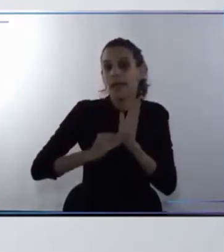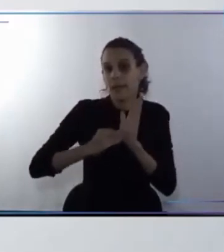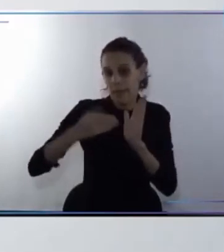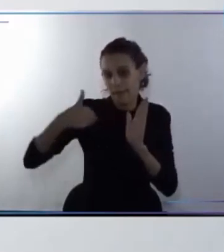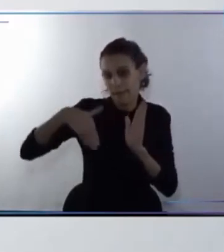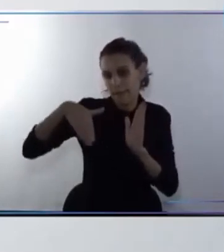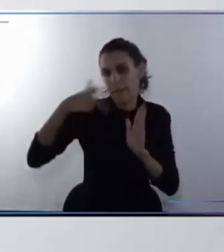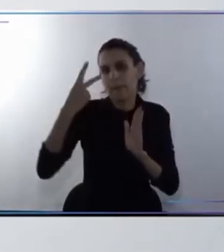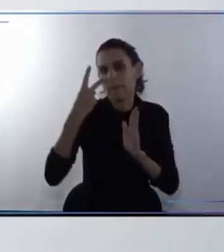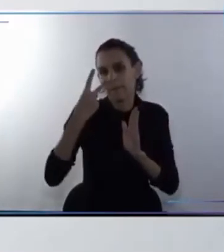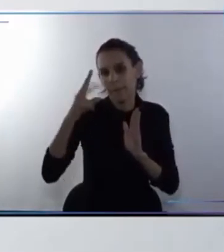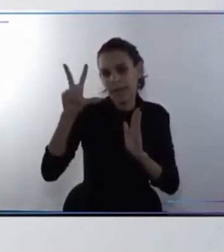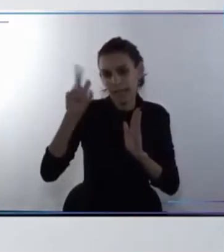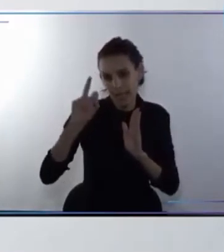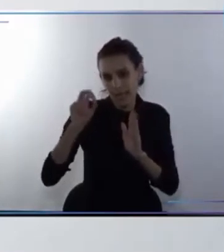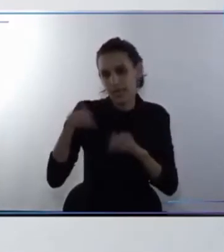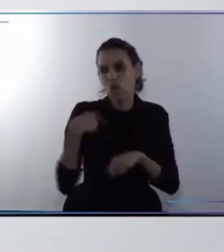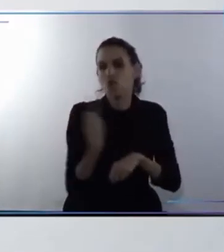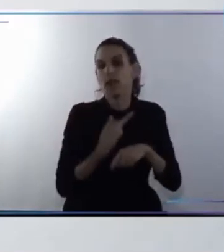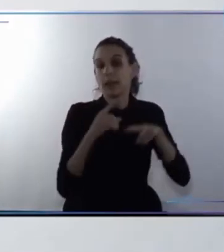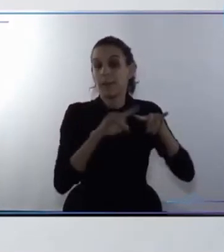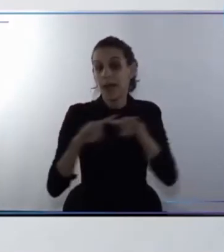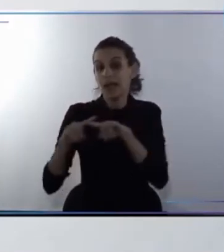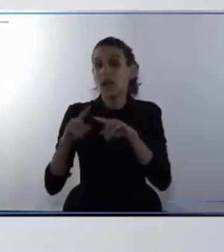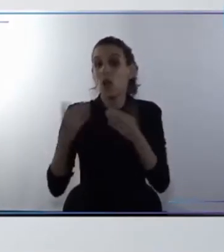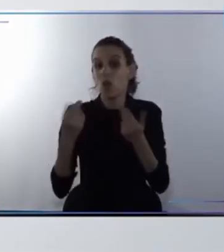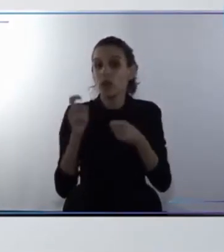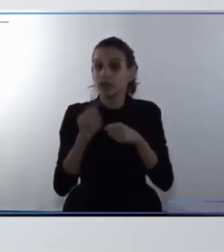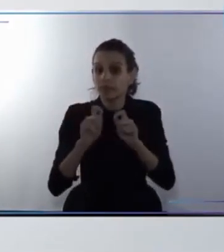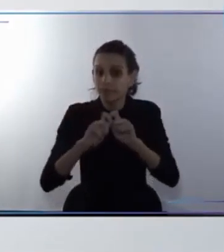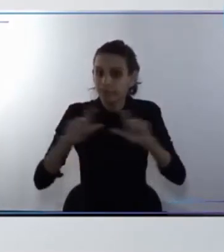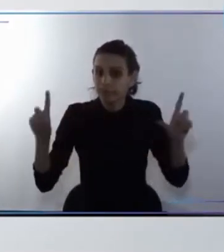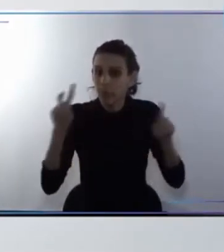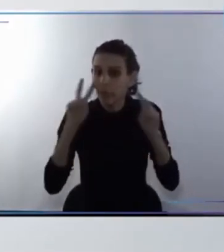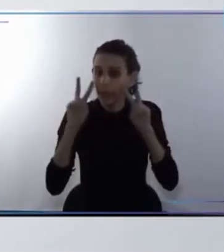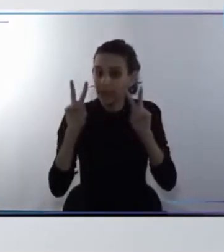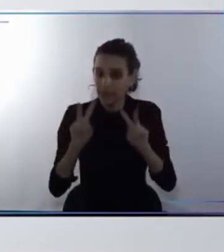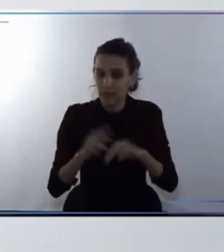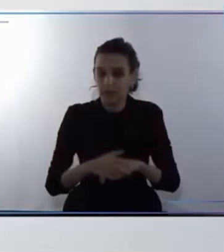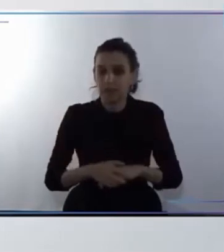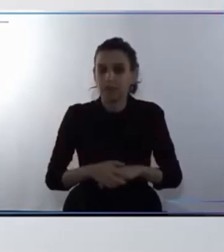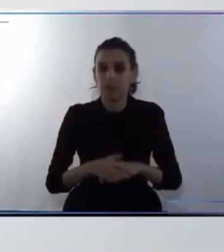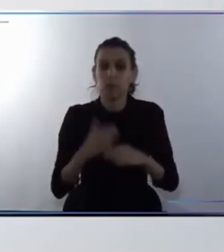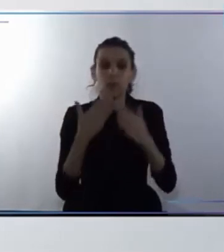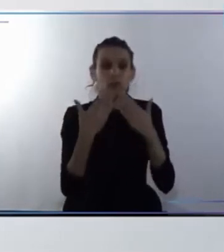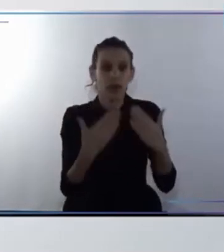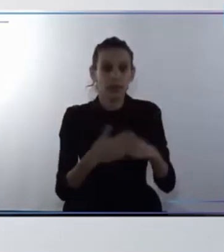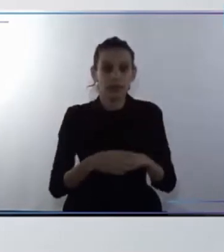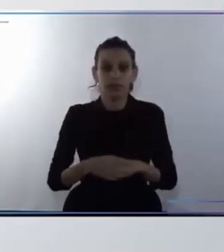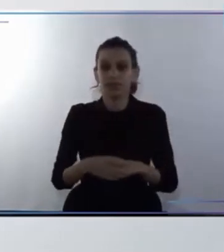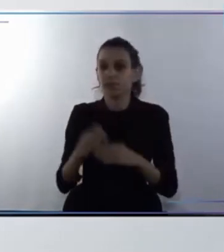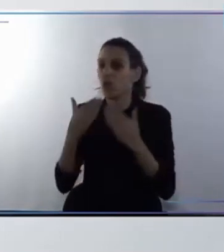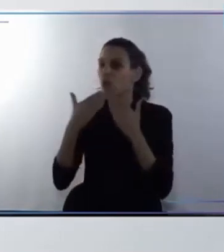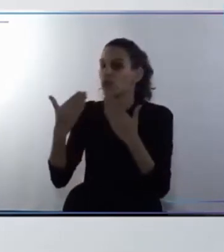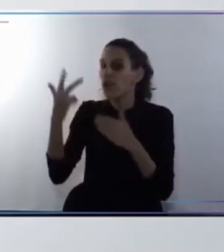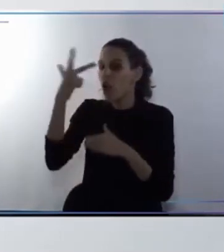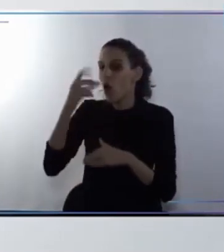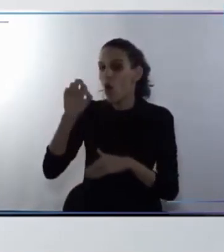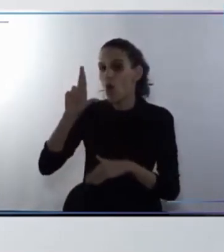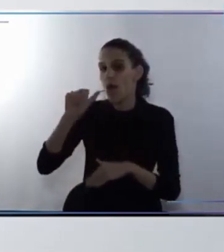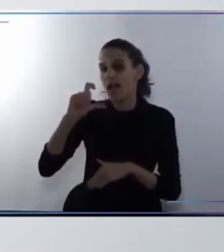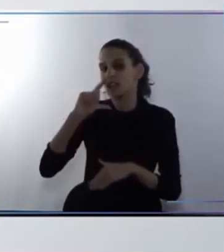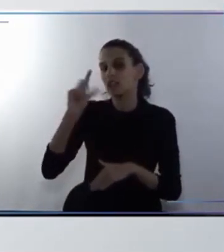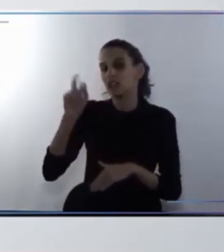web que pueden visitar muchas gracias bueno muchísimas gracias Horacio por tu presentación